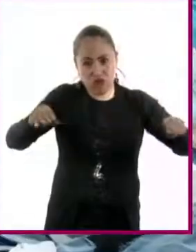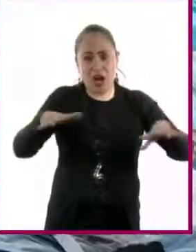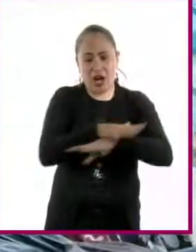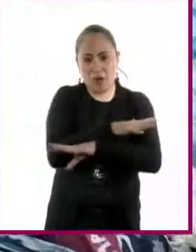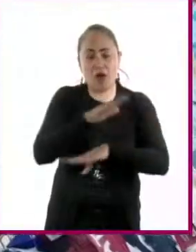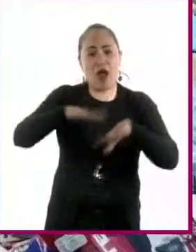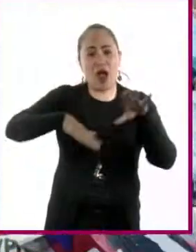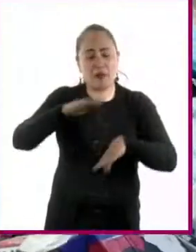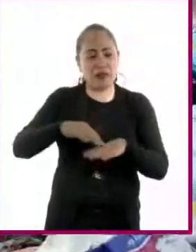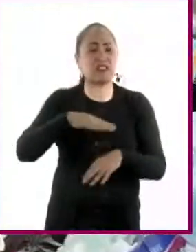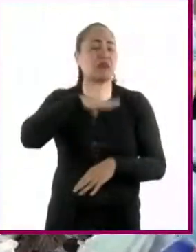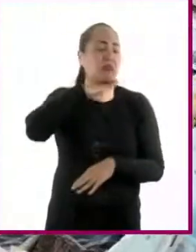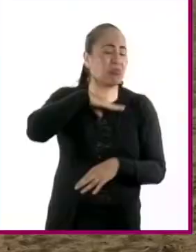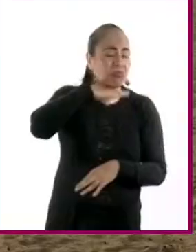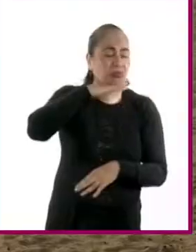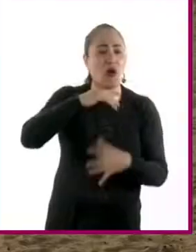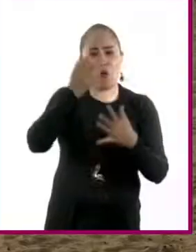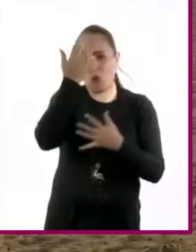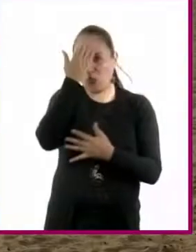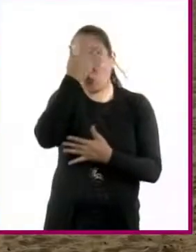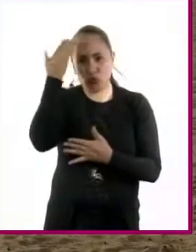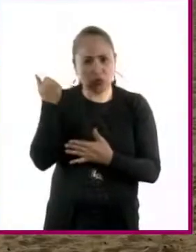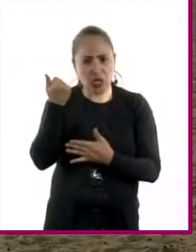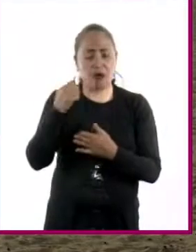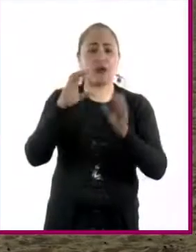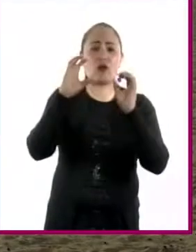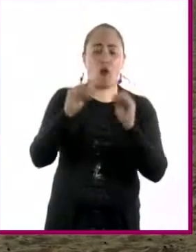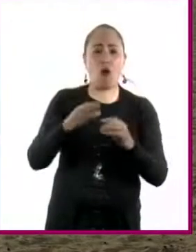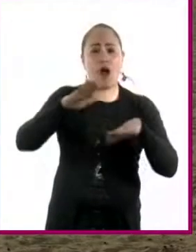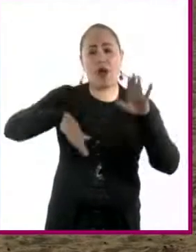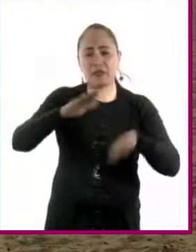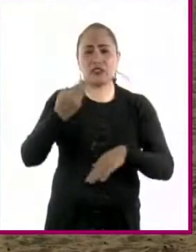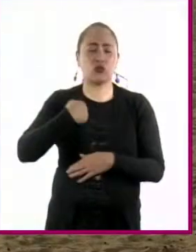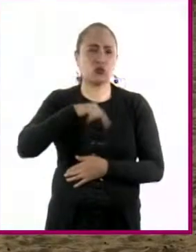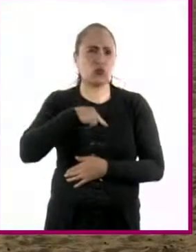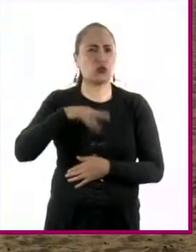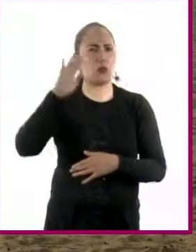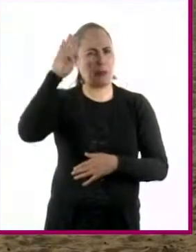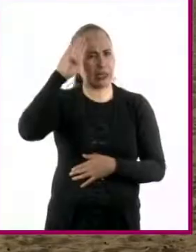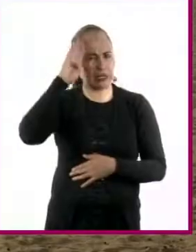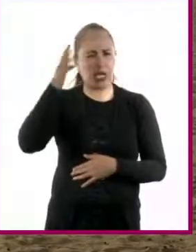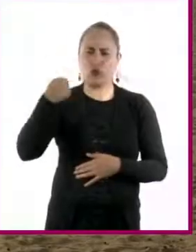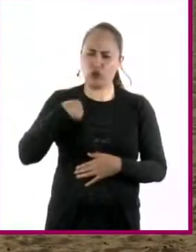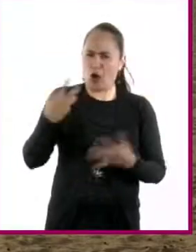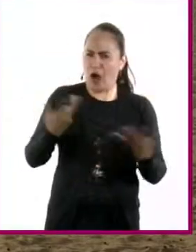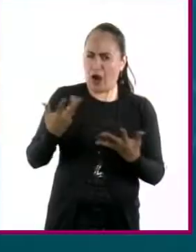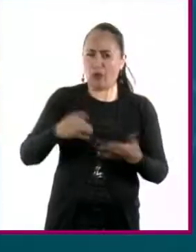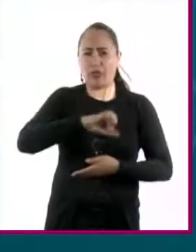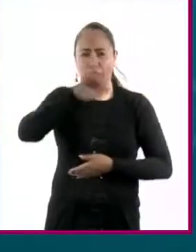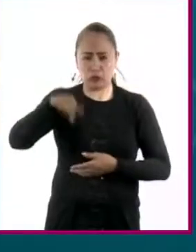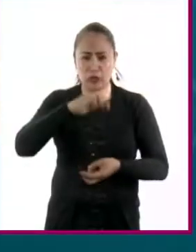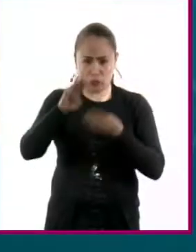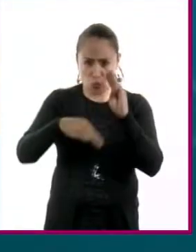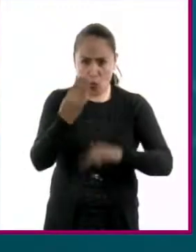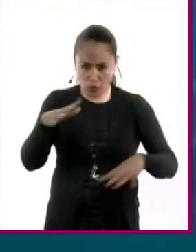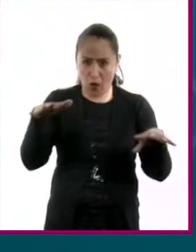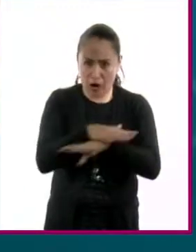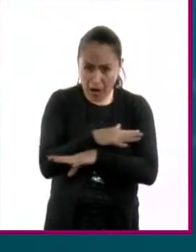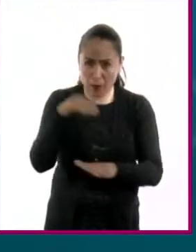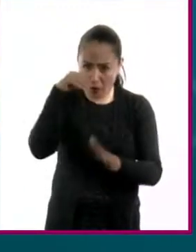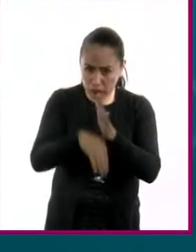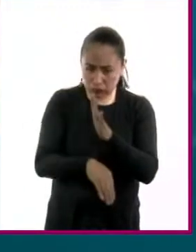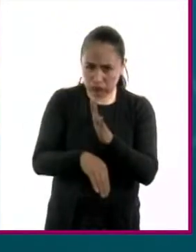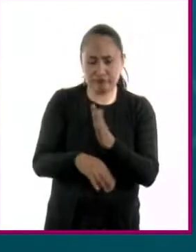desconocimiento descuido, otras veces porque pensamos que lo que hacemos no tiene tanto impacto en el mundo. Lo cierto es que esto ha sido una